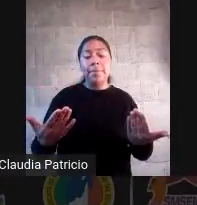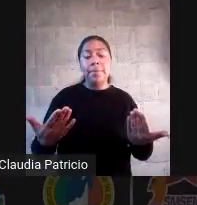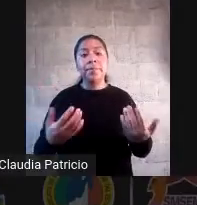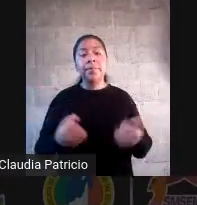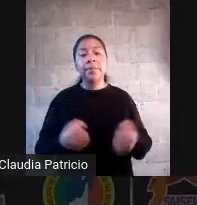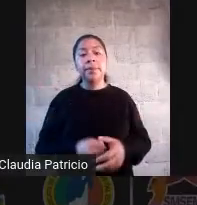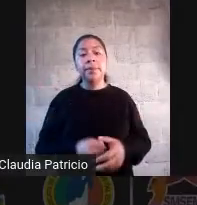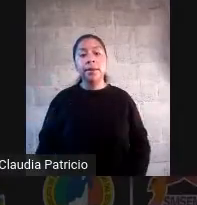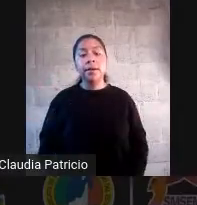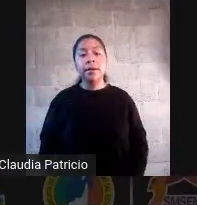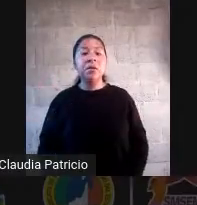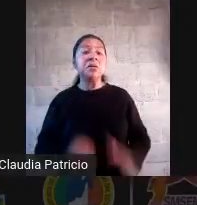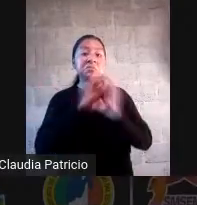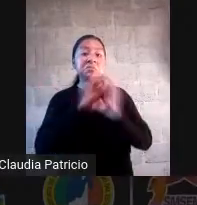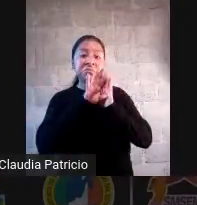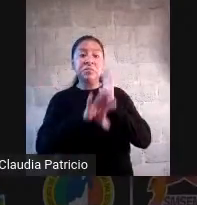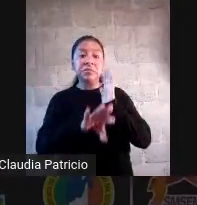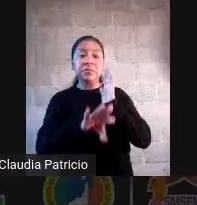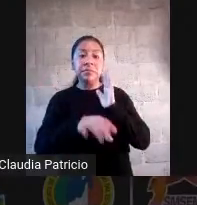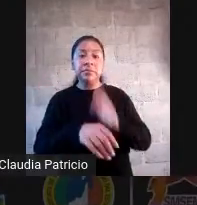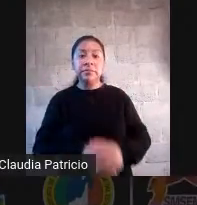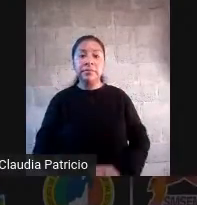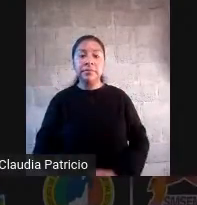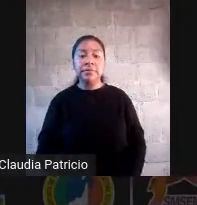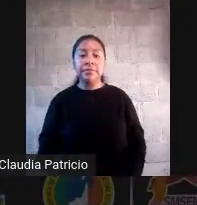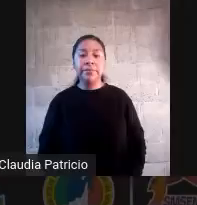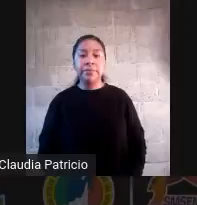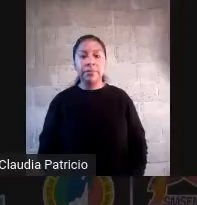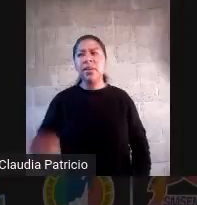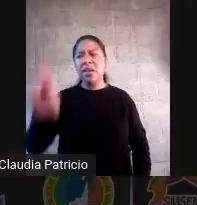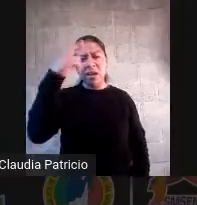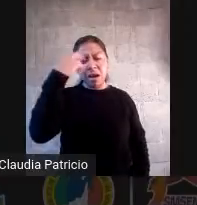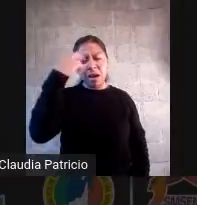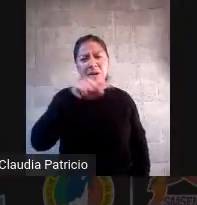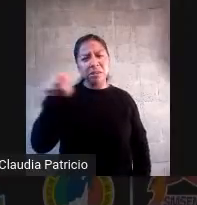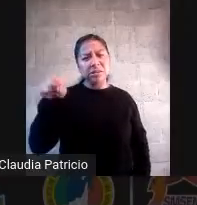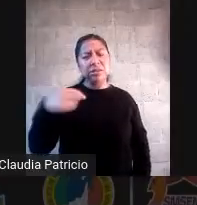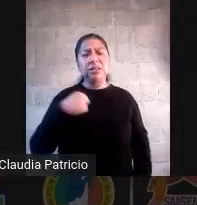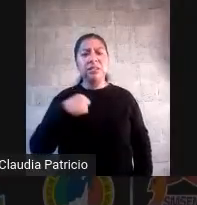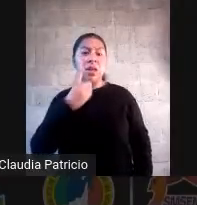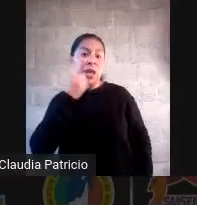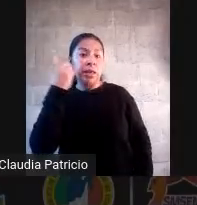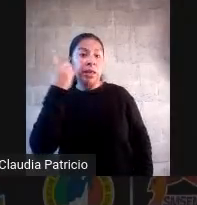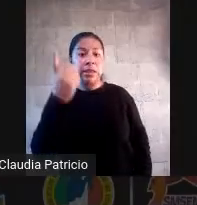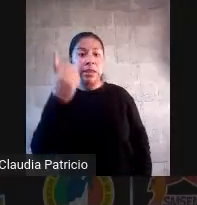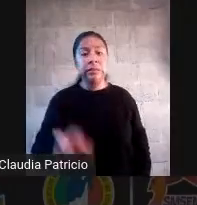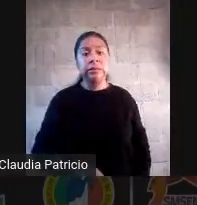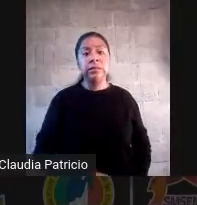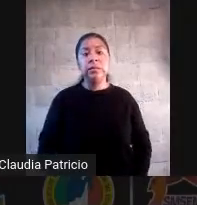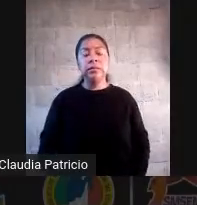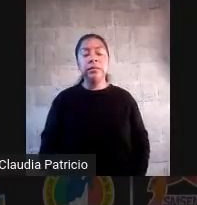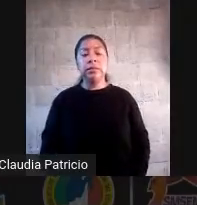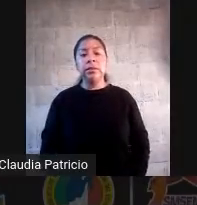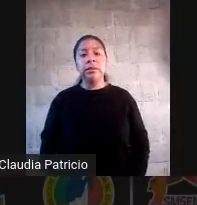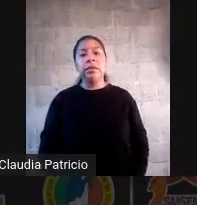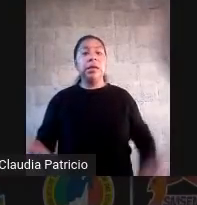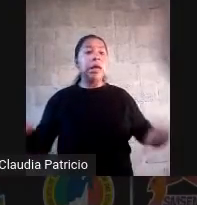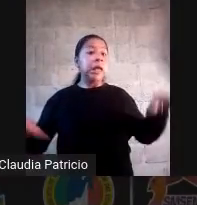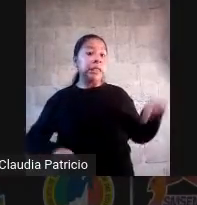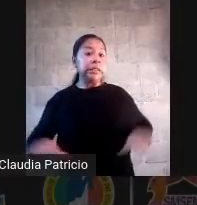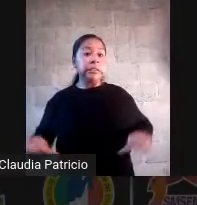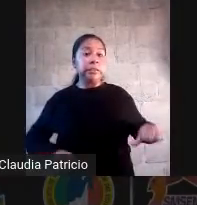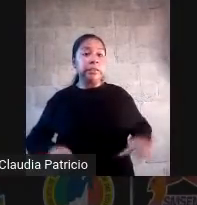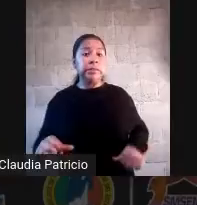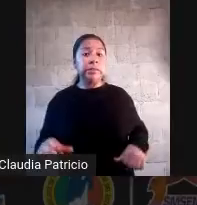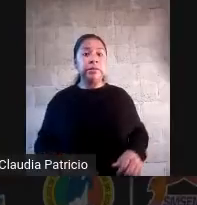un ejemplo. ¿Se acuerdan que yo les decía que hasta en las estrategias didácticas hay niveles? Bueno,